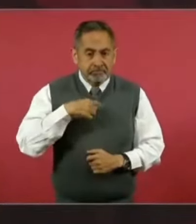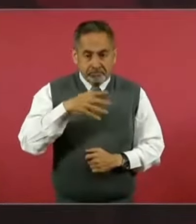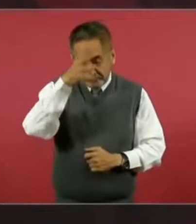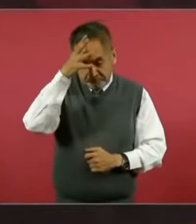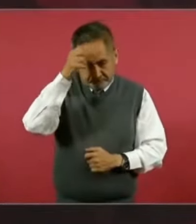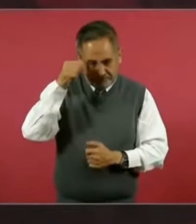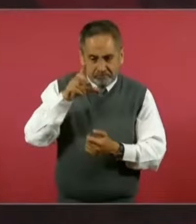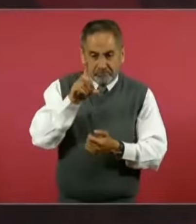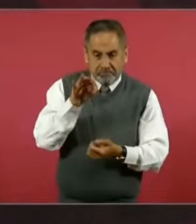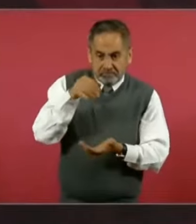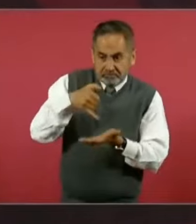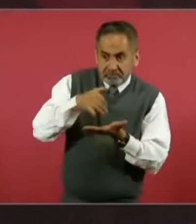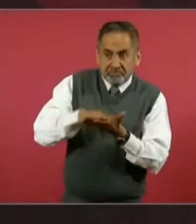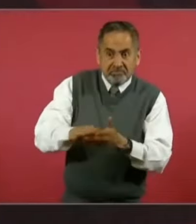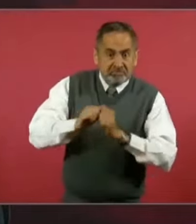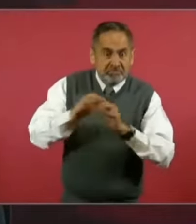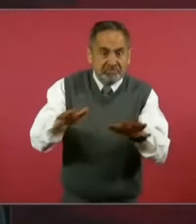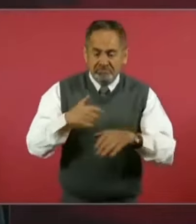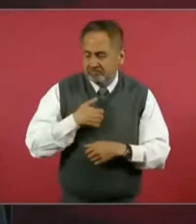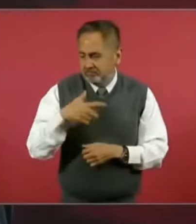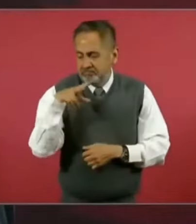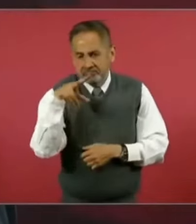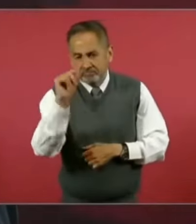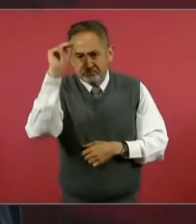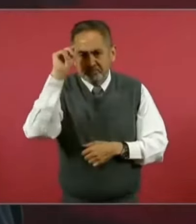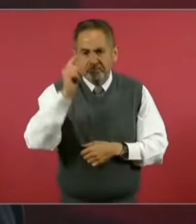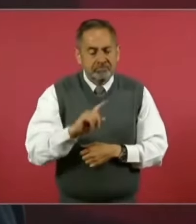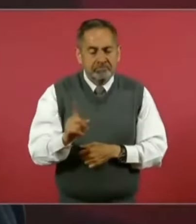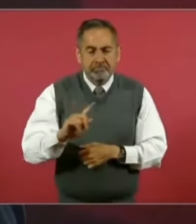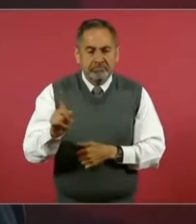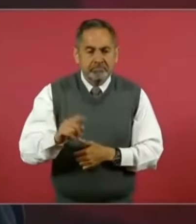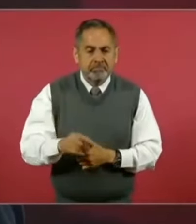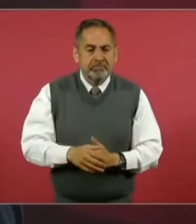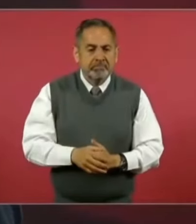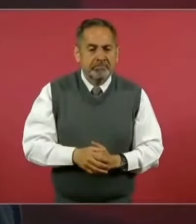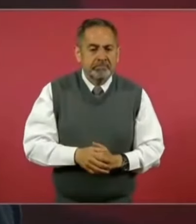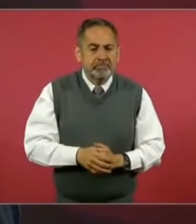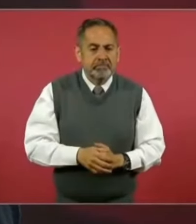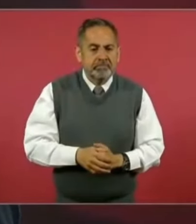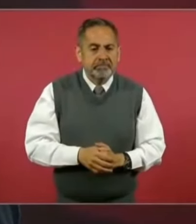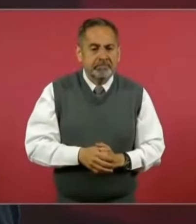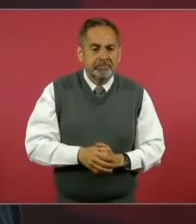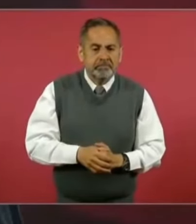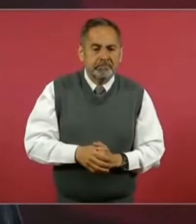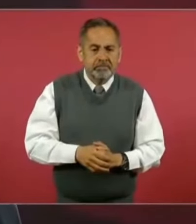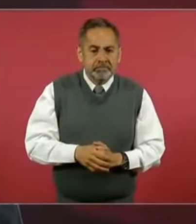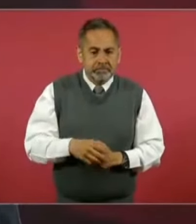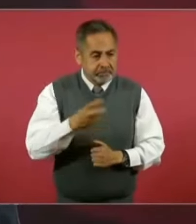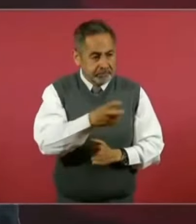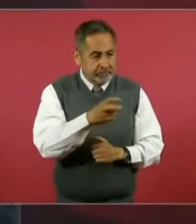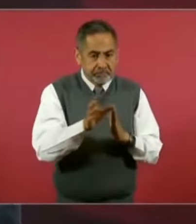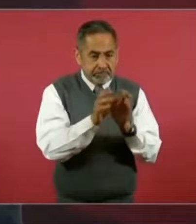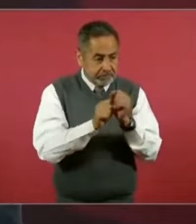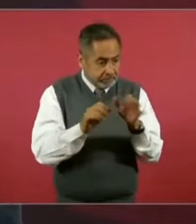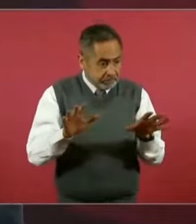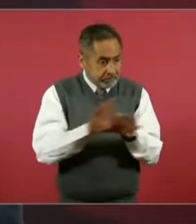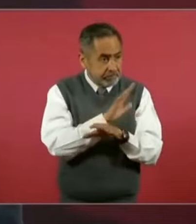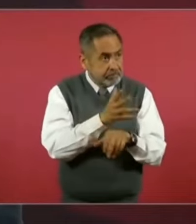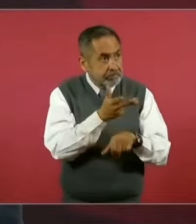una reforma constitucional